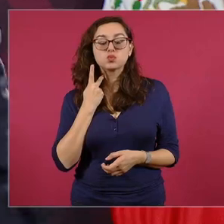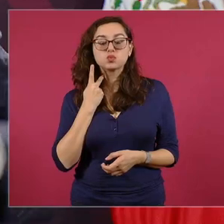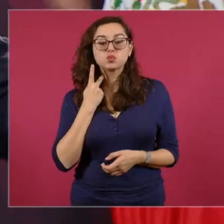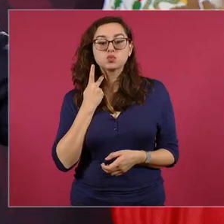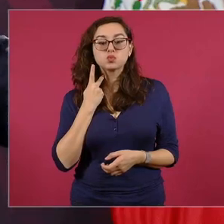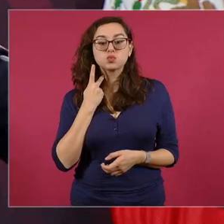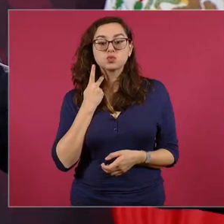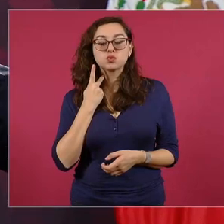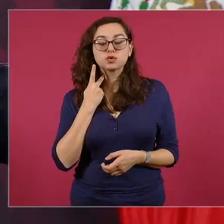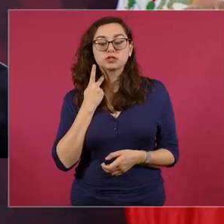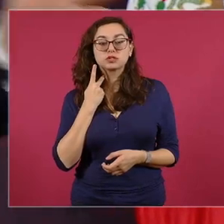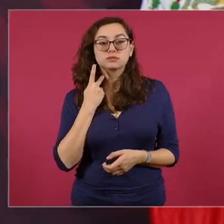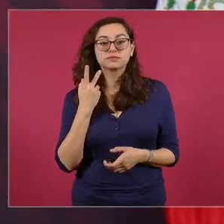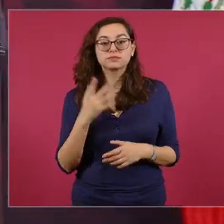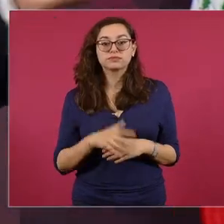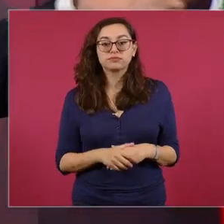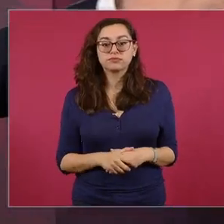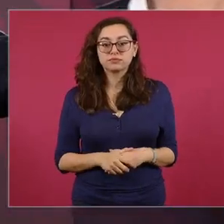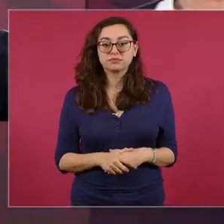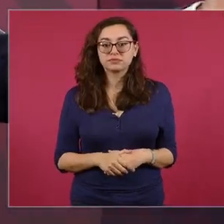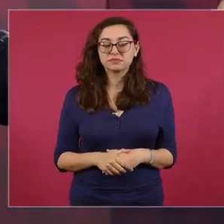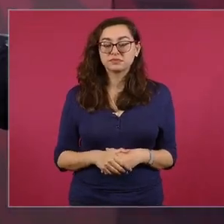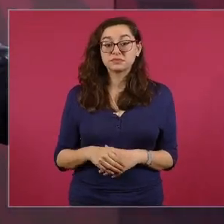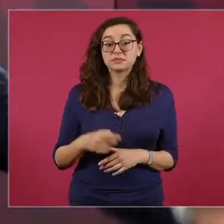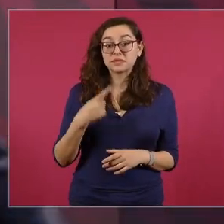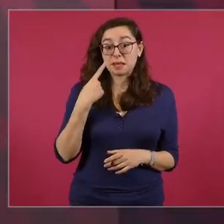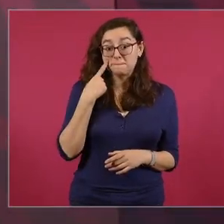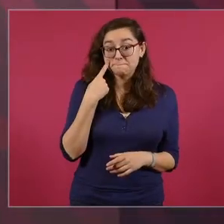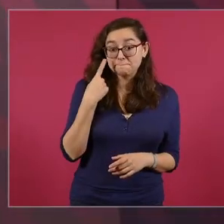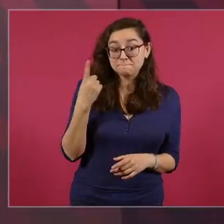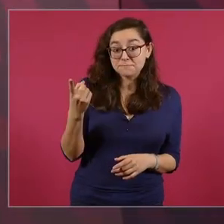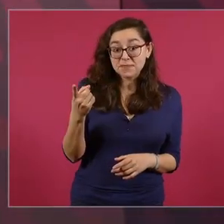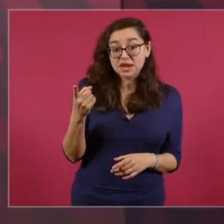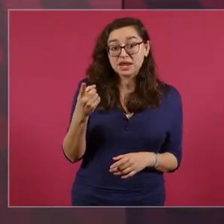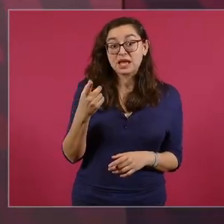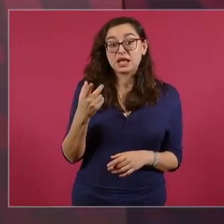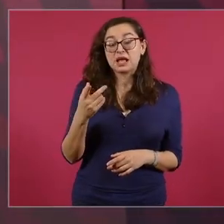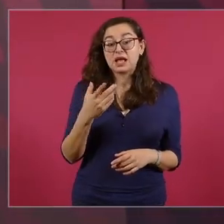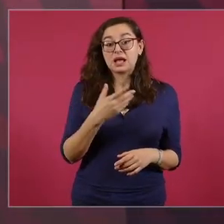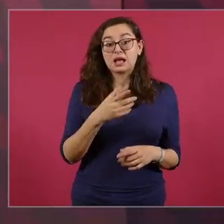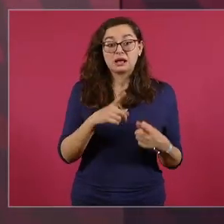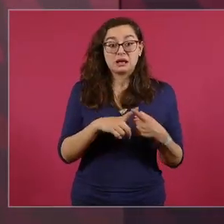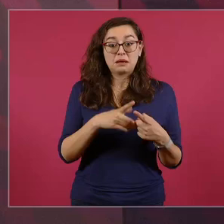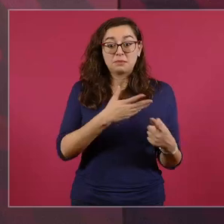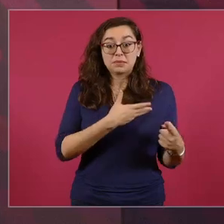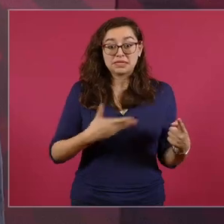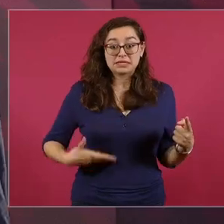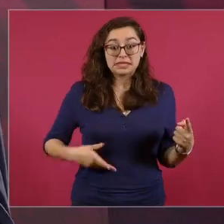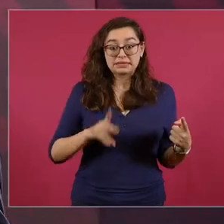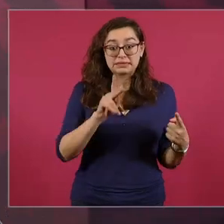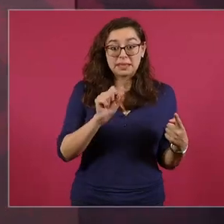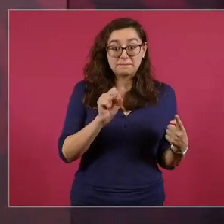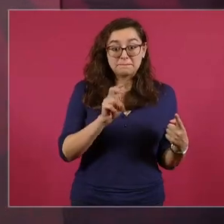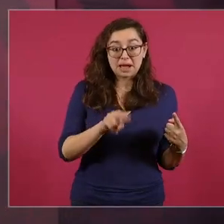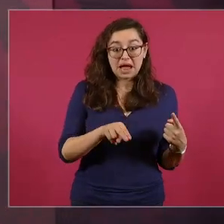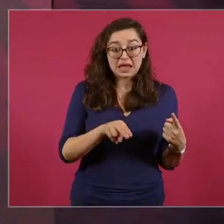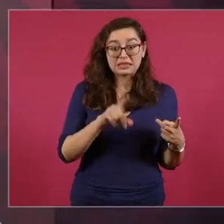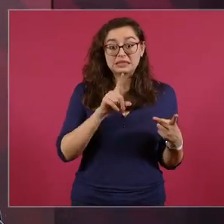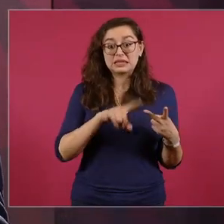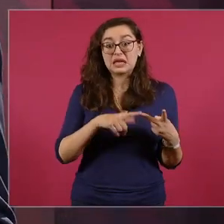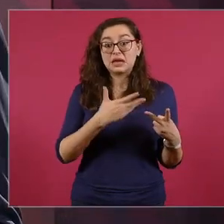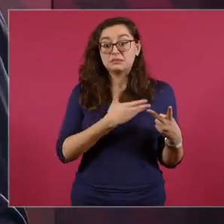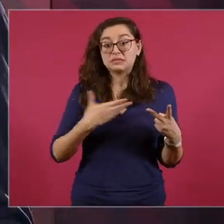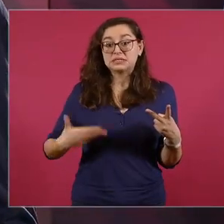se dice mira el comportamiento del presidente del PAN mira el comportamiento del